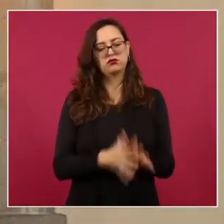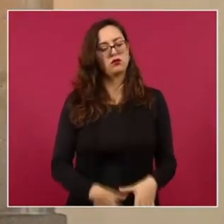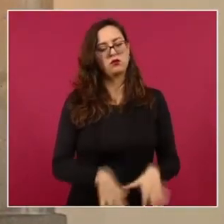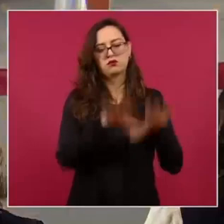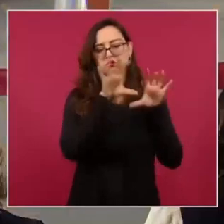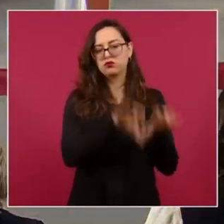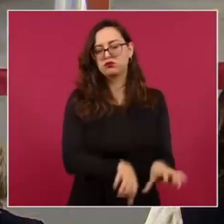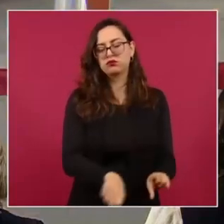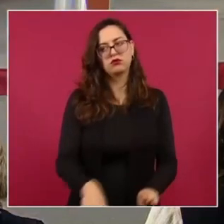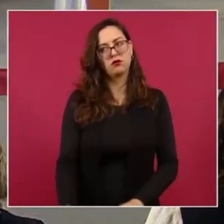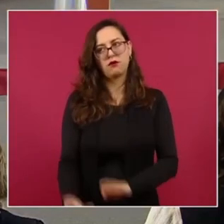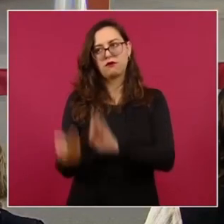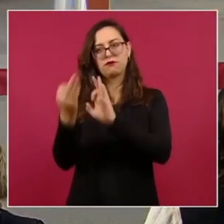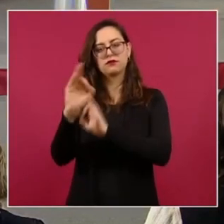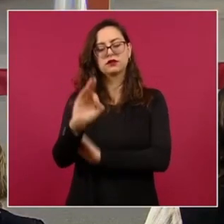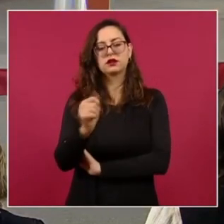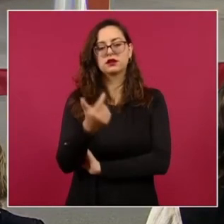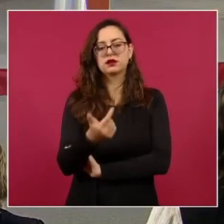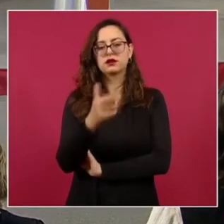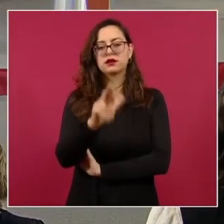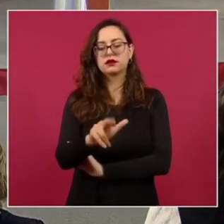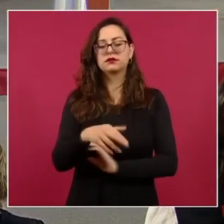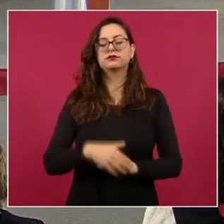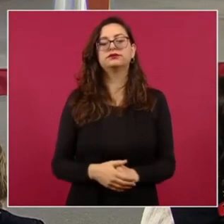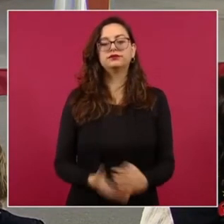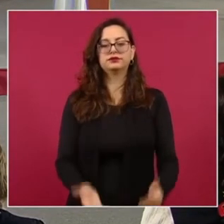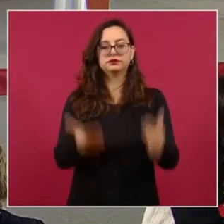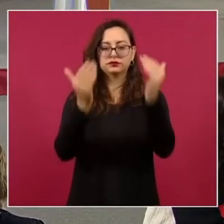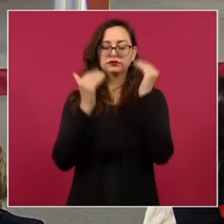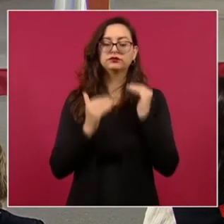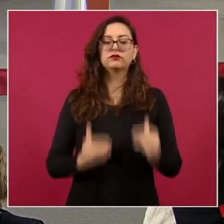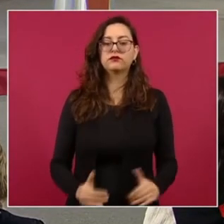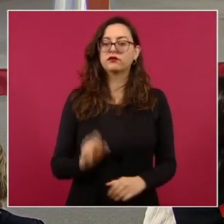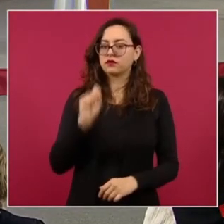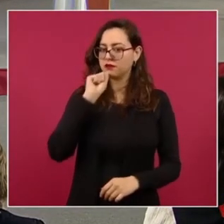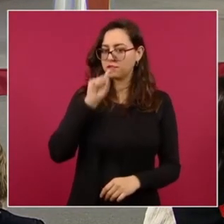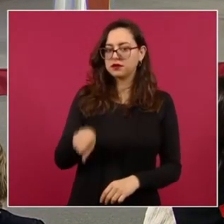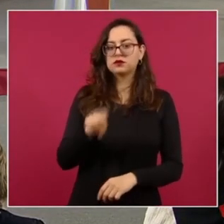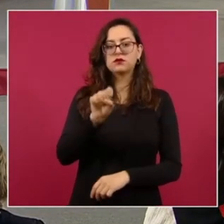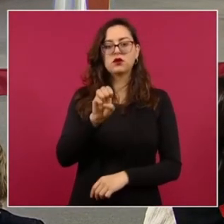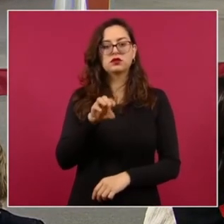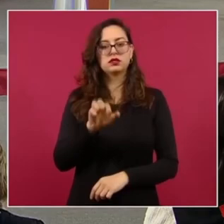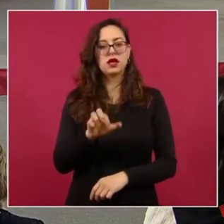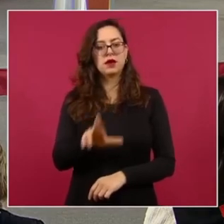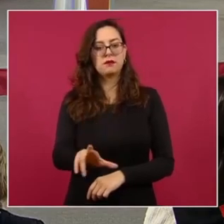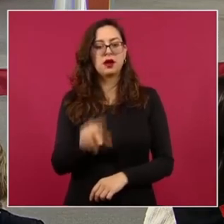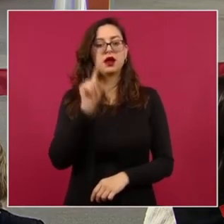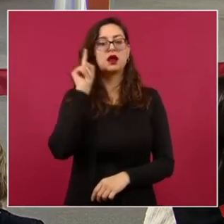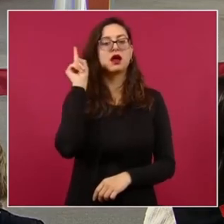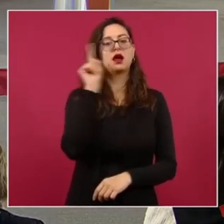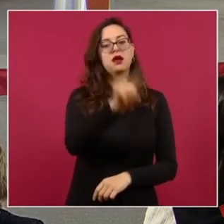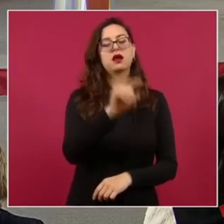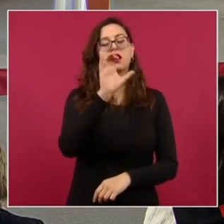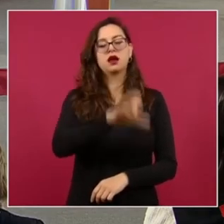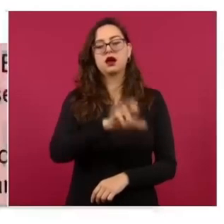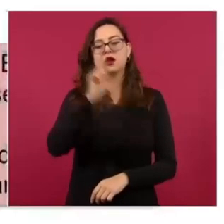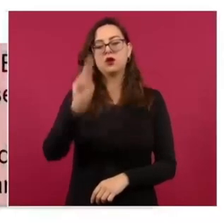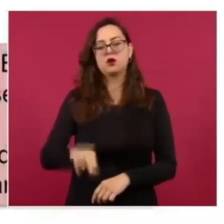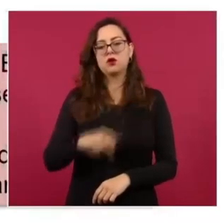También como parte de las acciones de la CEMAR. Siguiente. En Benito Juárez, Cancún, Quintana Roo,